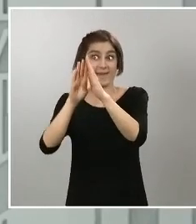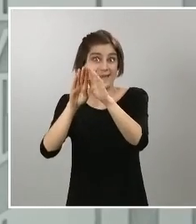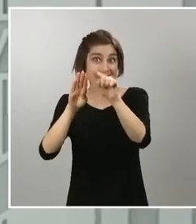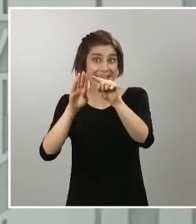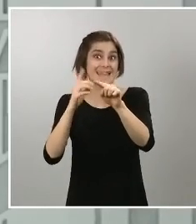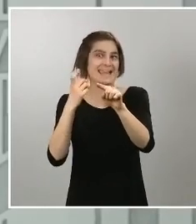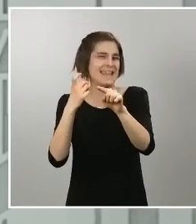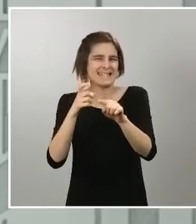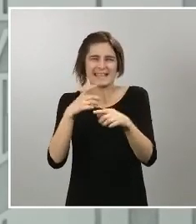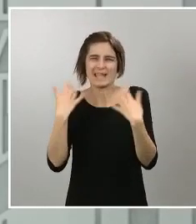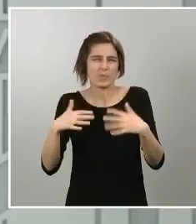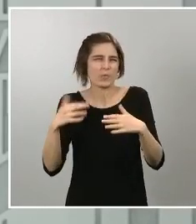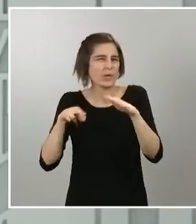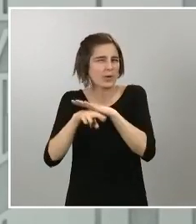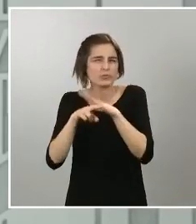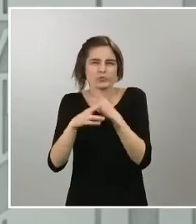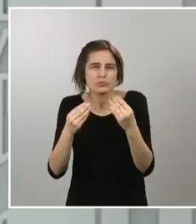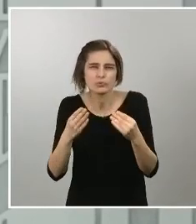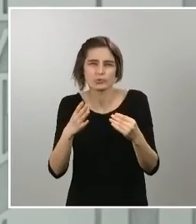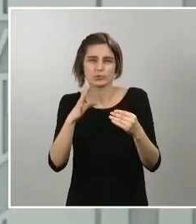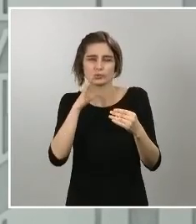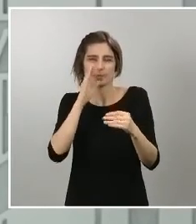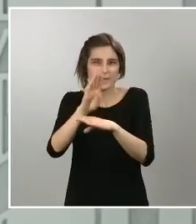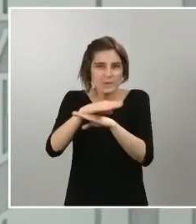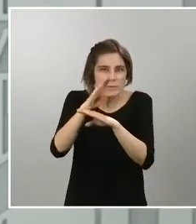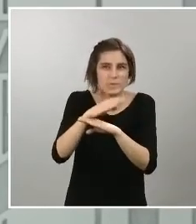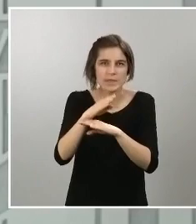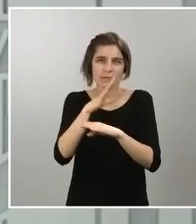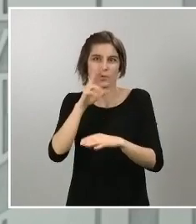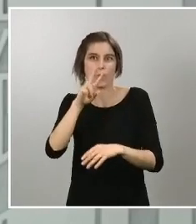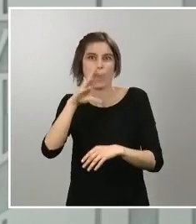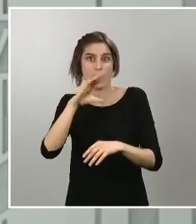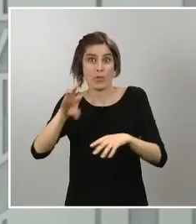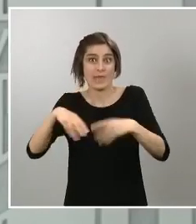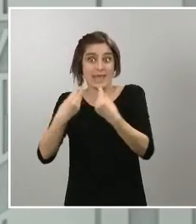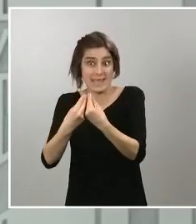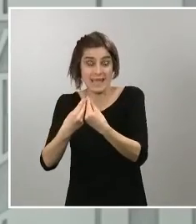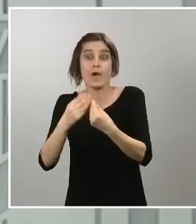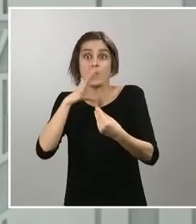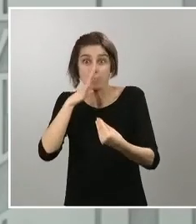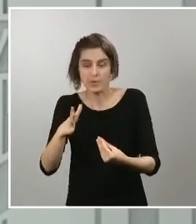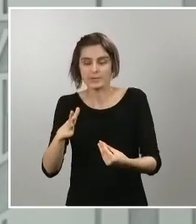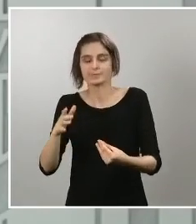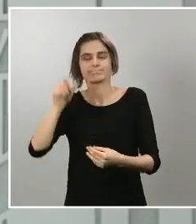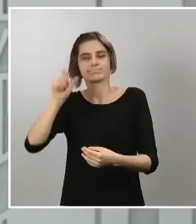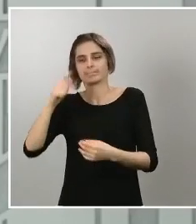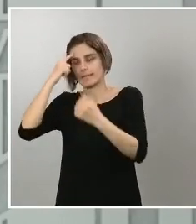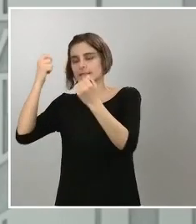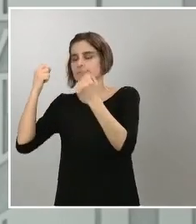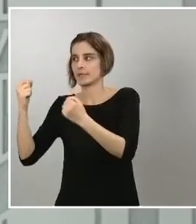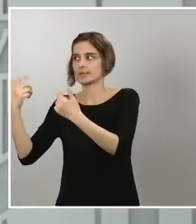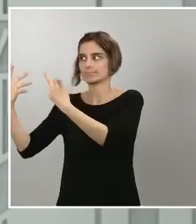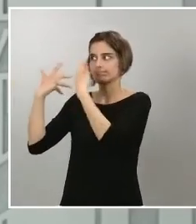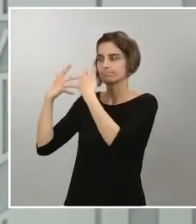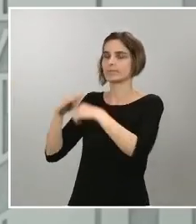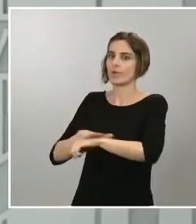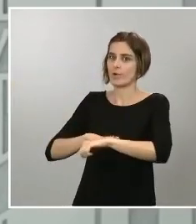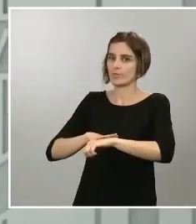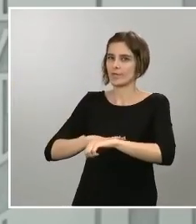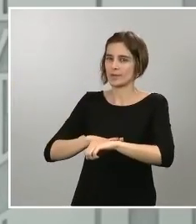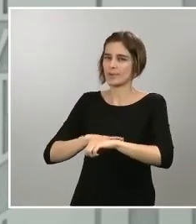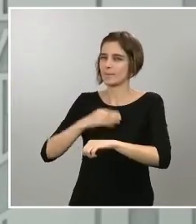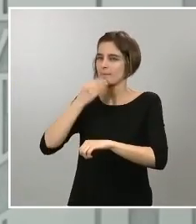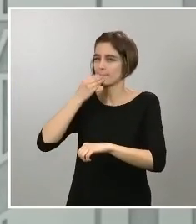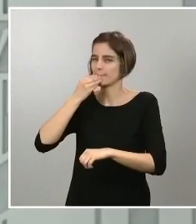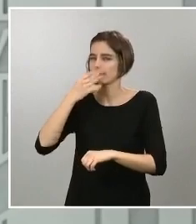es por lo que estos técnicos estos expertos sanitarios recomendaron al gobierno si se podía aplicar alguna medida